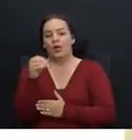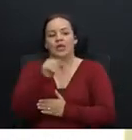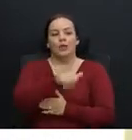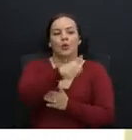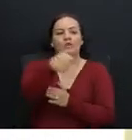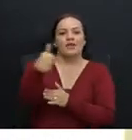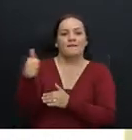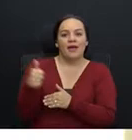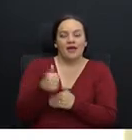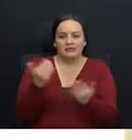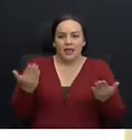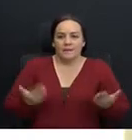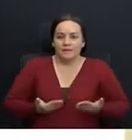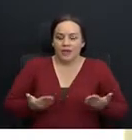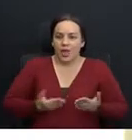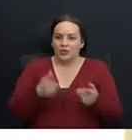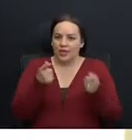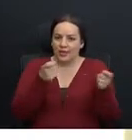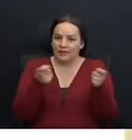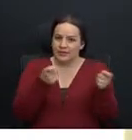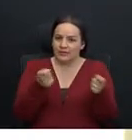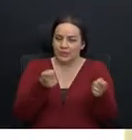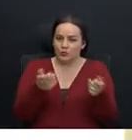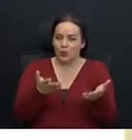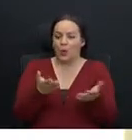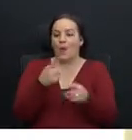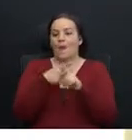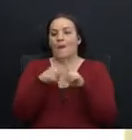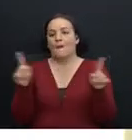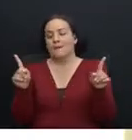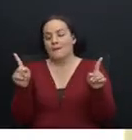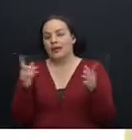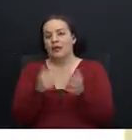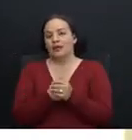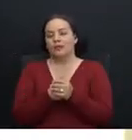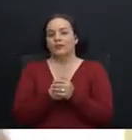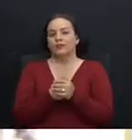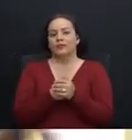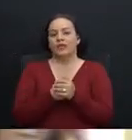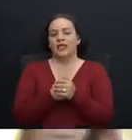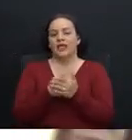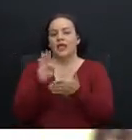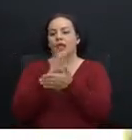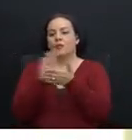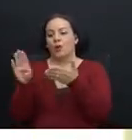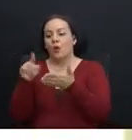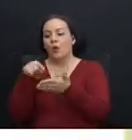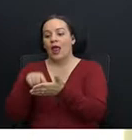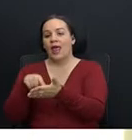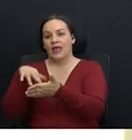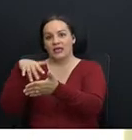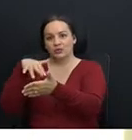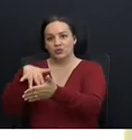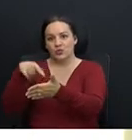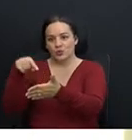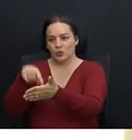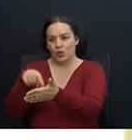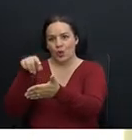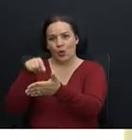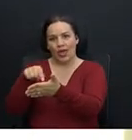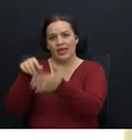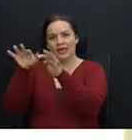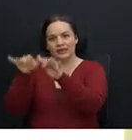demás empleados de la administración. Sin embargo, el borrador en estudio no hace esa diferencia